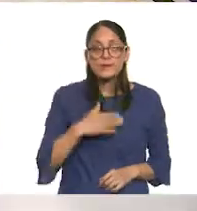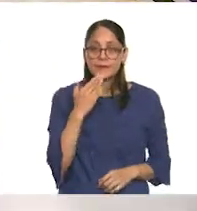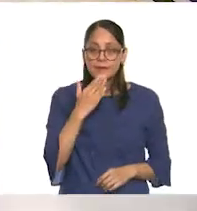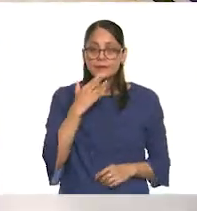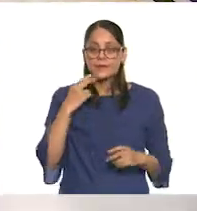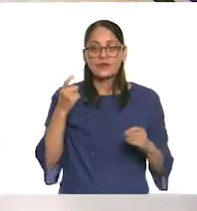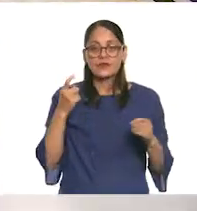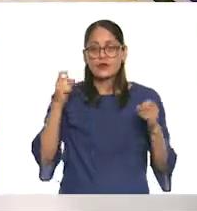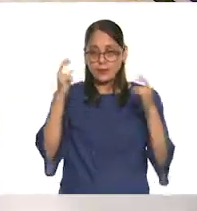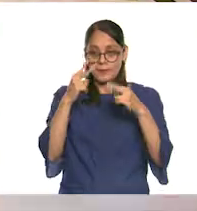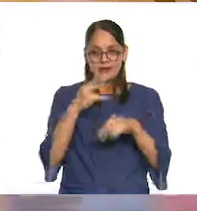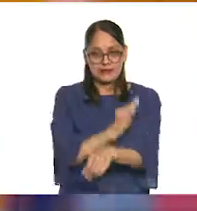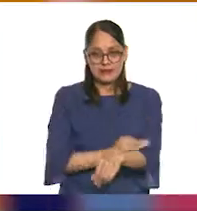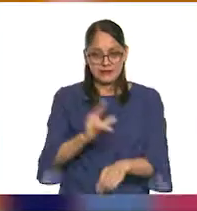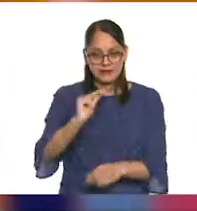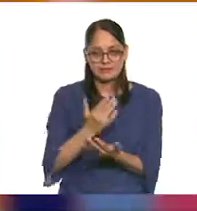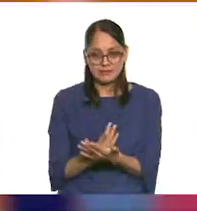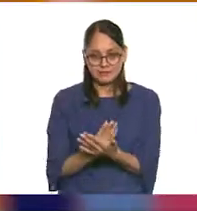nos tardamos, niñas y niños. Ahorita venimos.